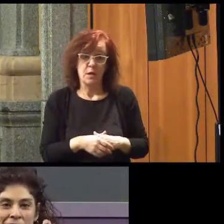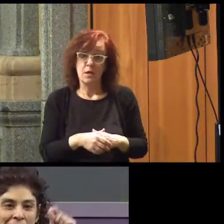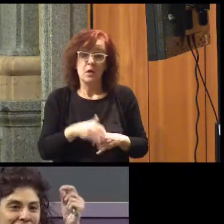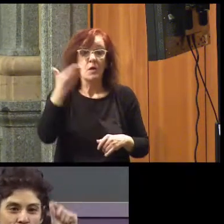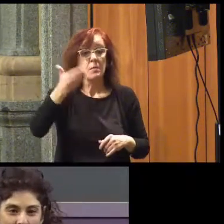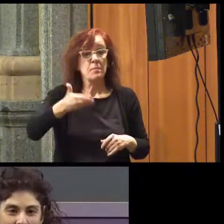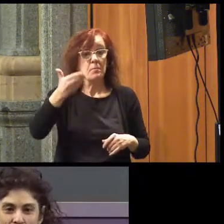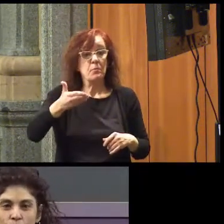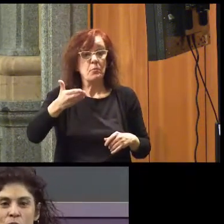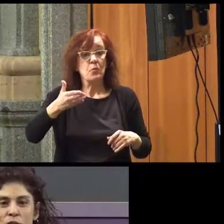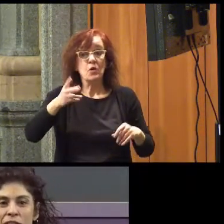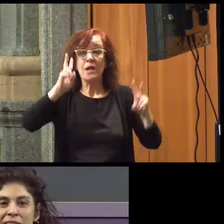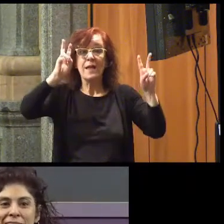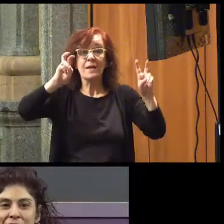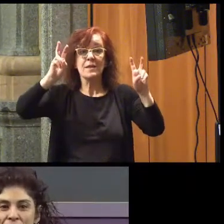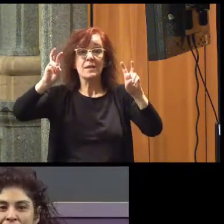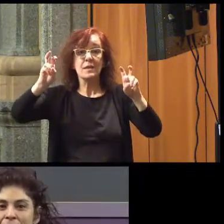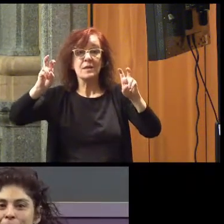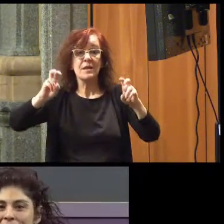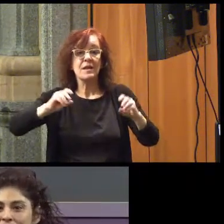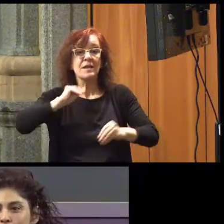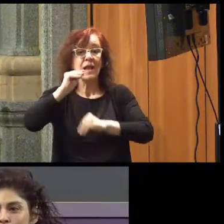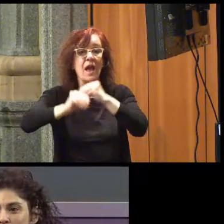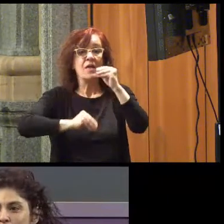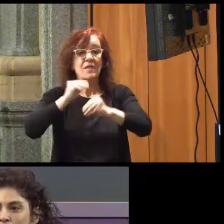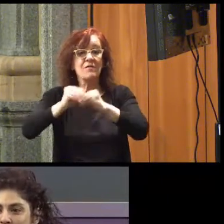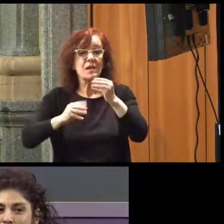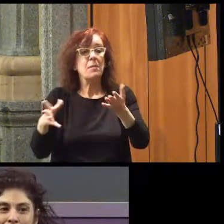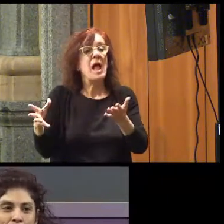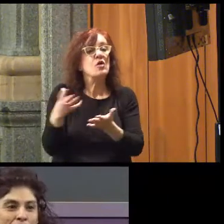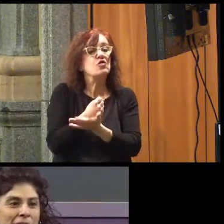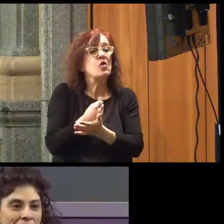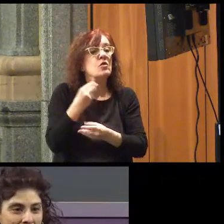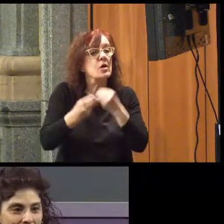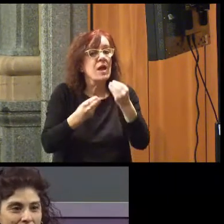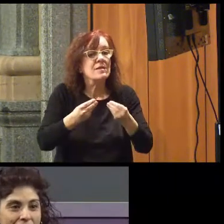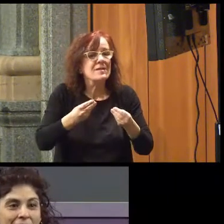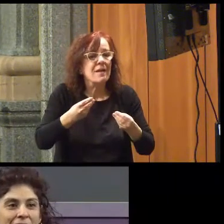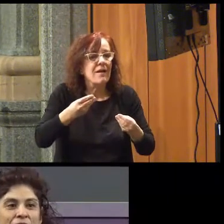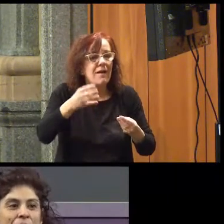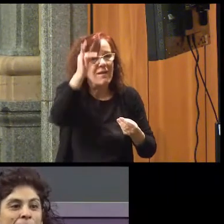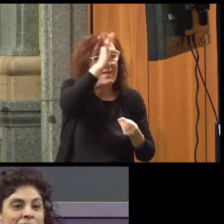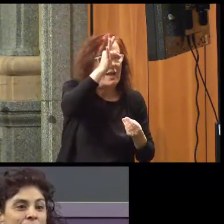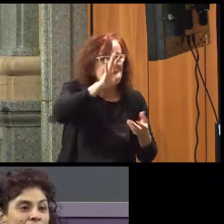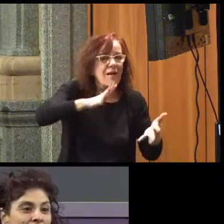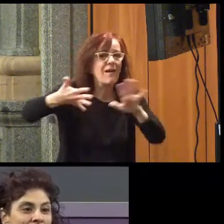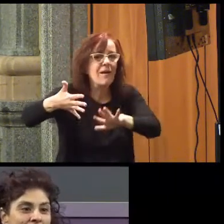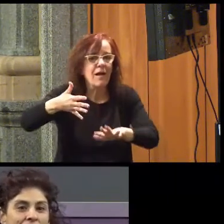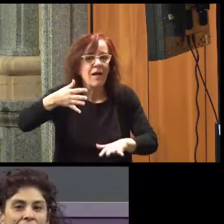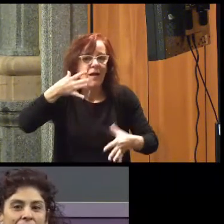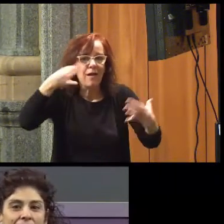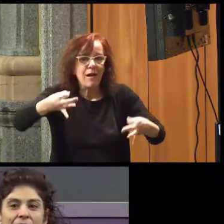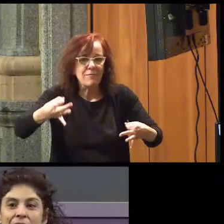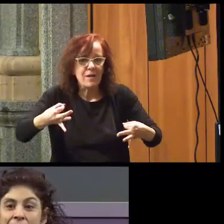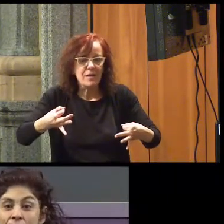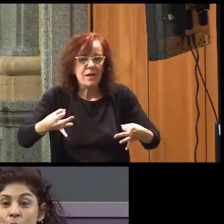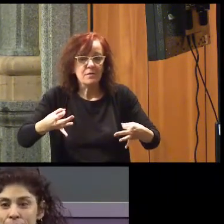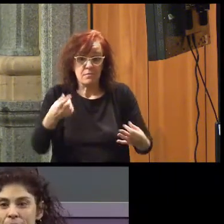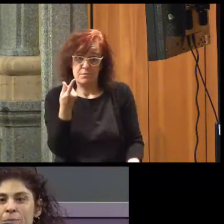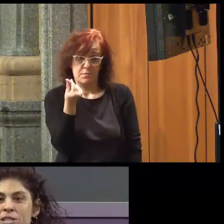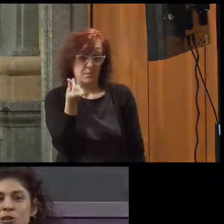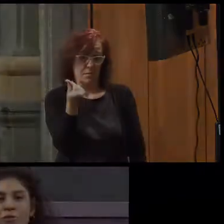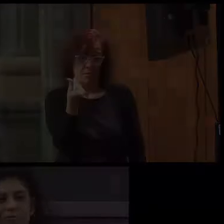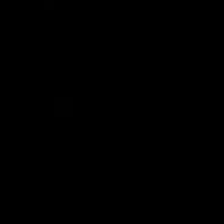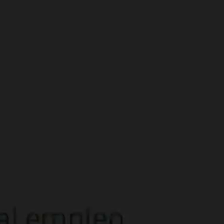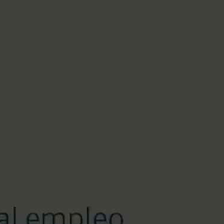importante, el kit de todas estas cuestiones. ¿Qué hace falta para que todo esto se lleve a cabo de verdad? ¿Qué hace falta para que sea una realidad? ¿Dinero?